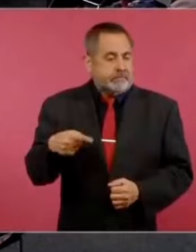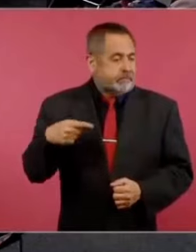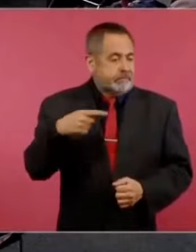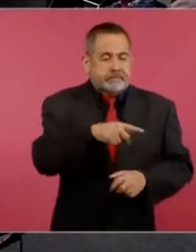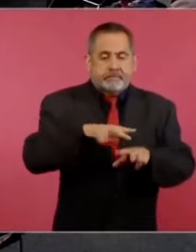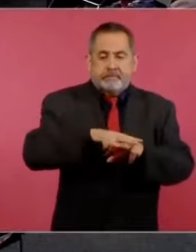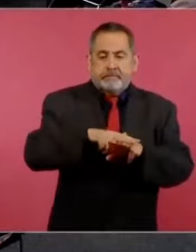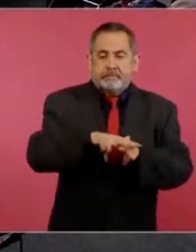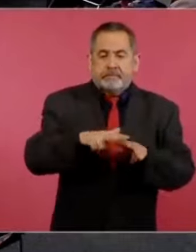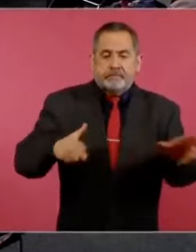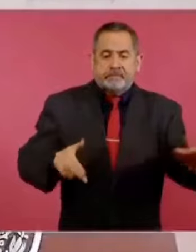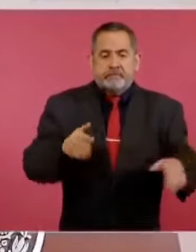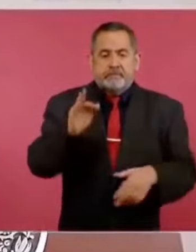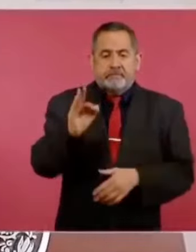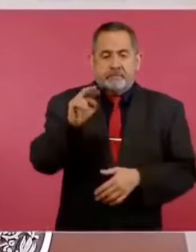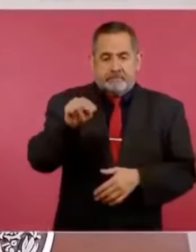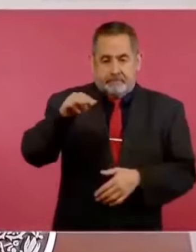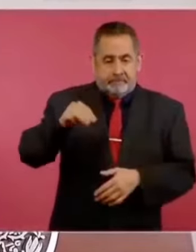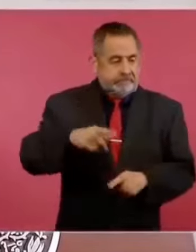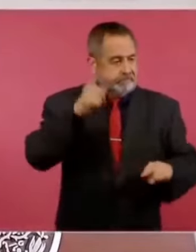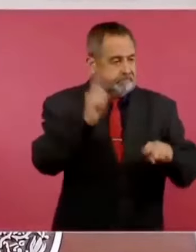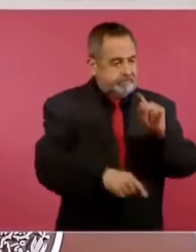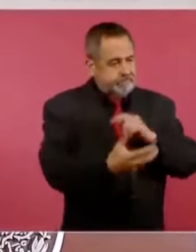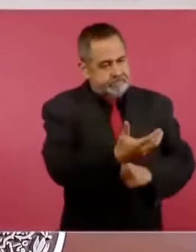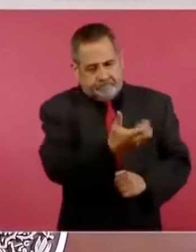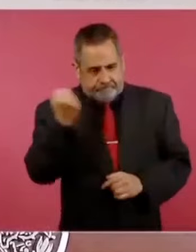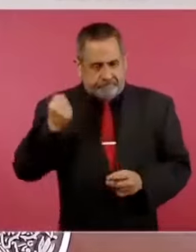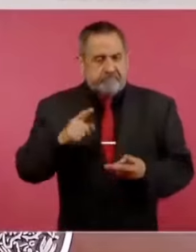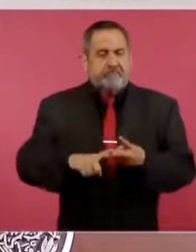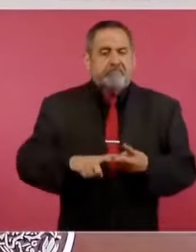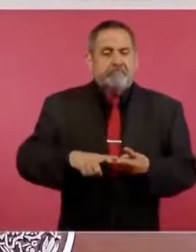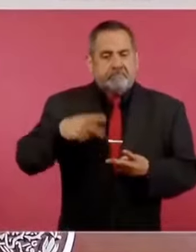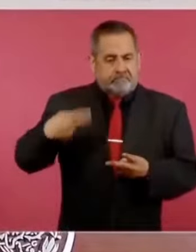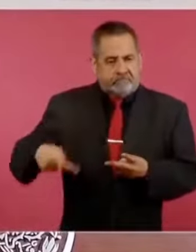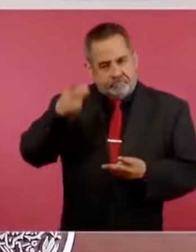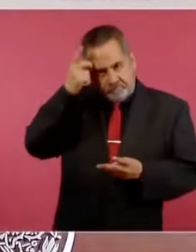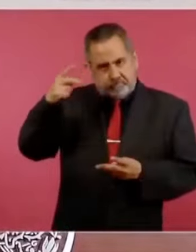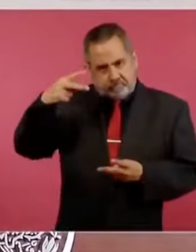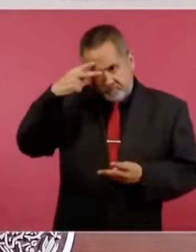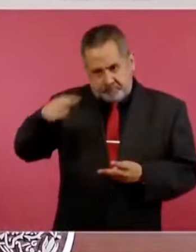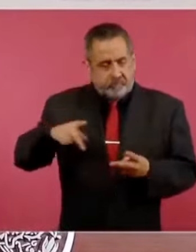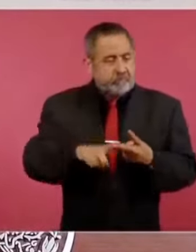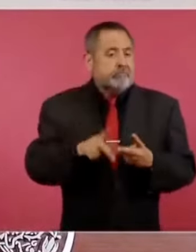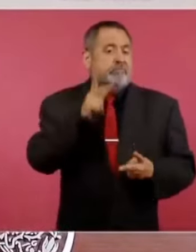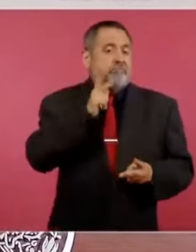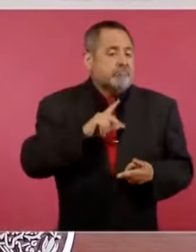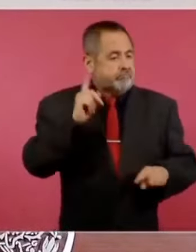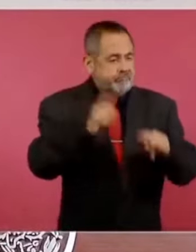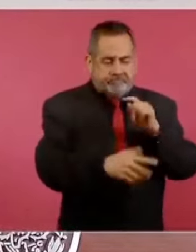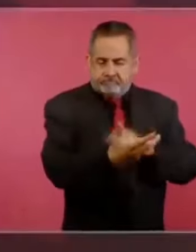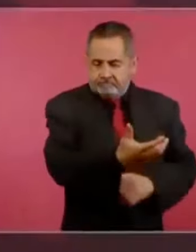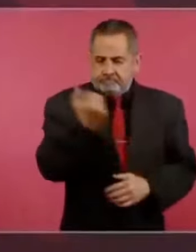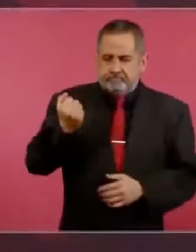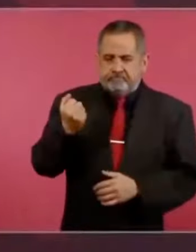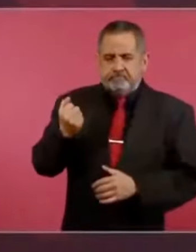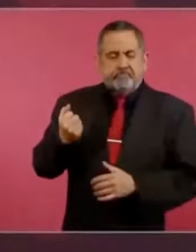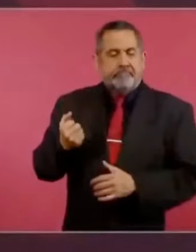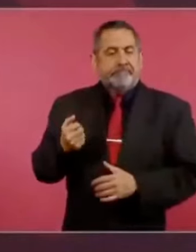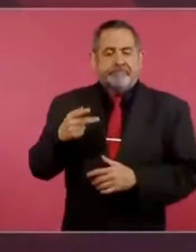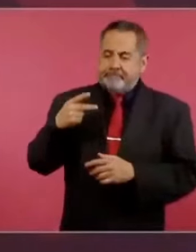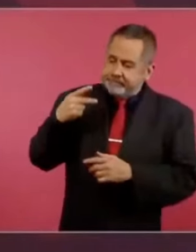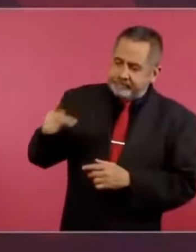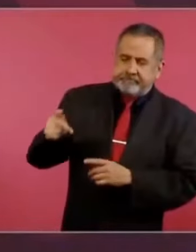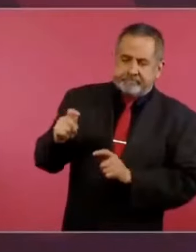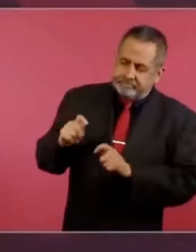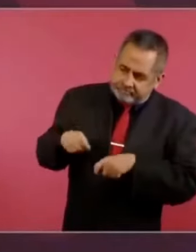ferrocarriles y de las empresas petroleras, se devolvieron a la nación bienes y